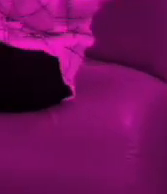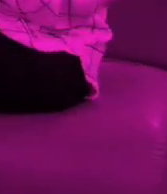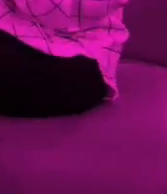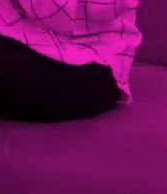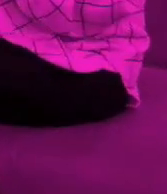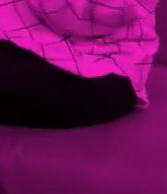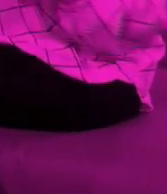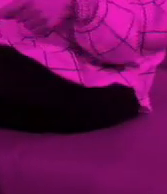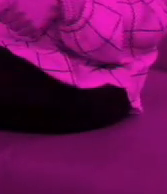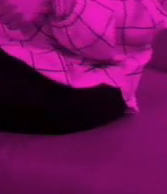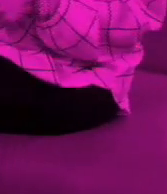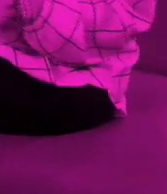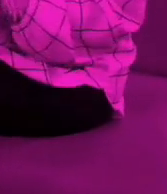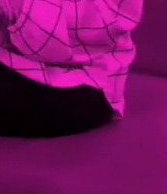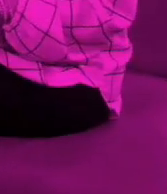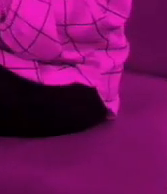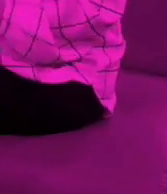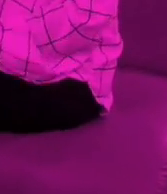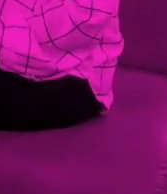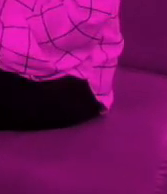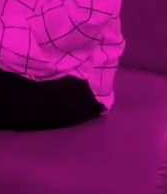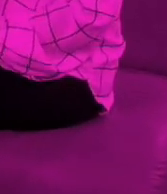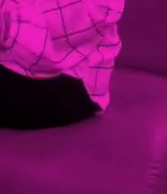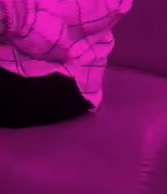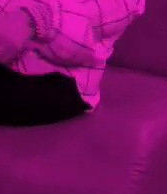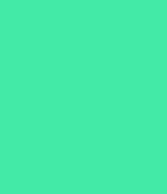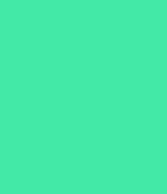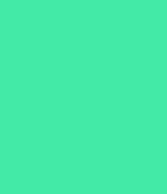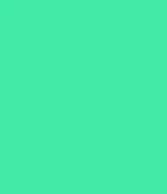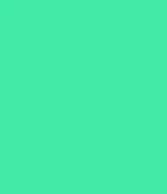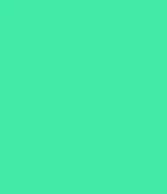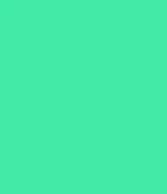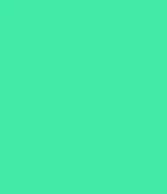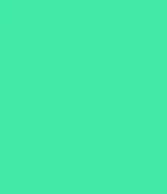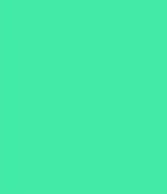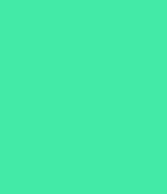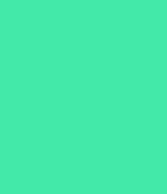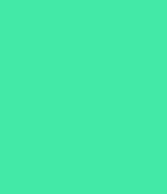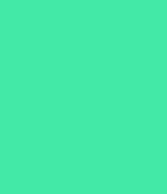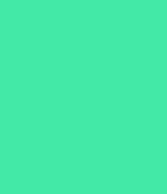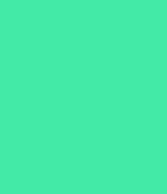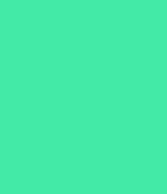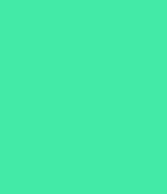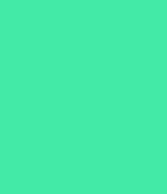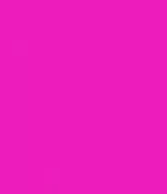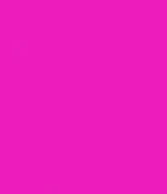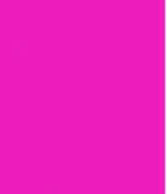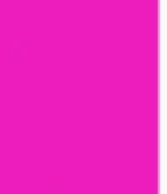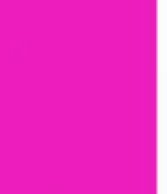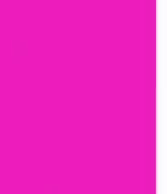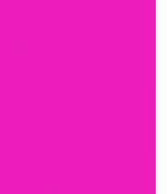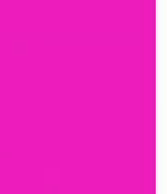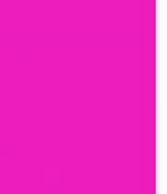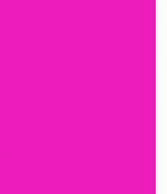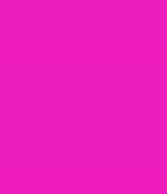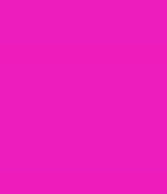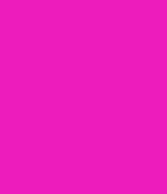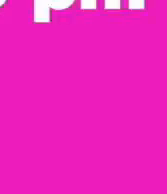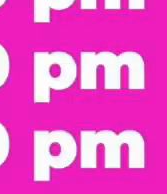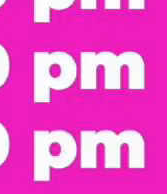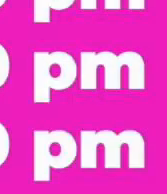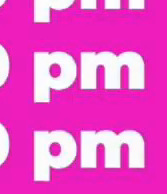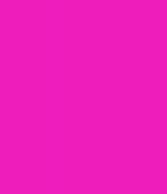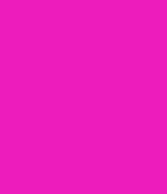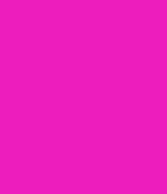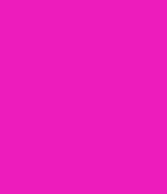Tratamos asuntos De mujeres Que los hombres Quieren escuchar Palabra de mujer Sábado 12 del mediodía